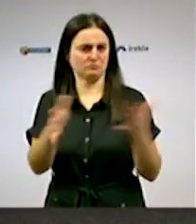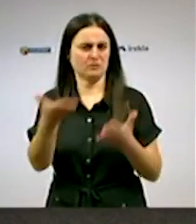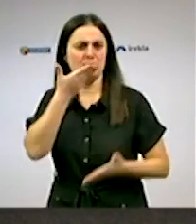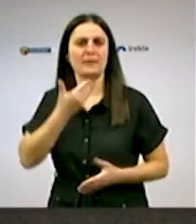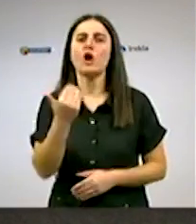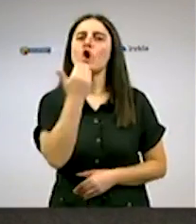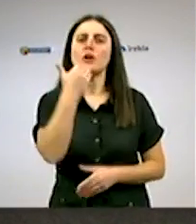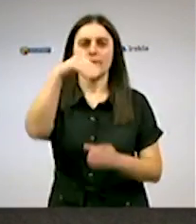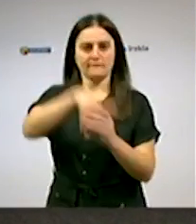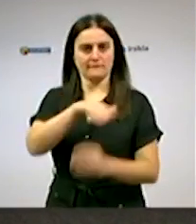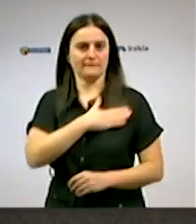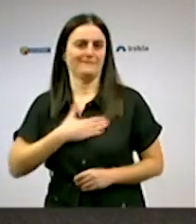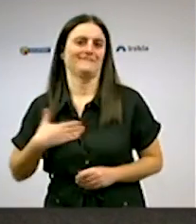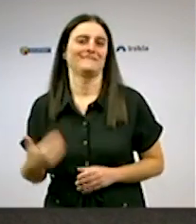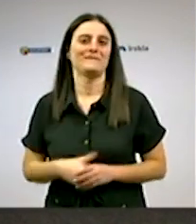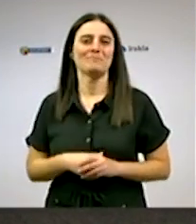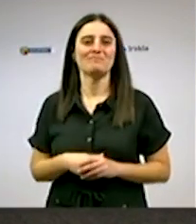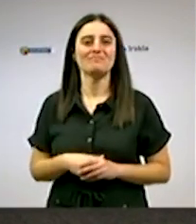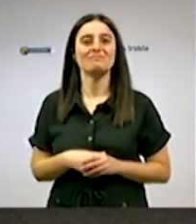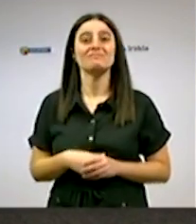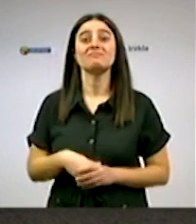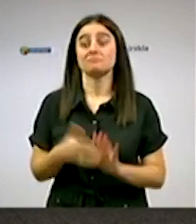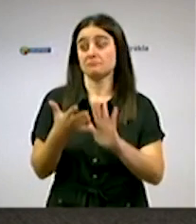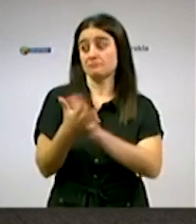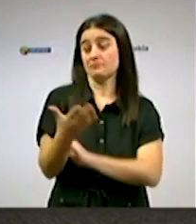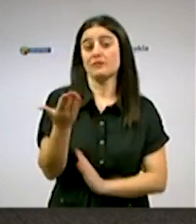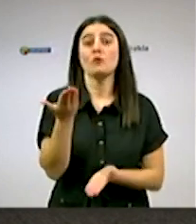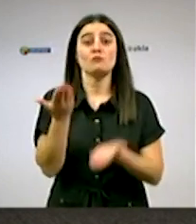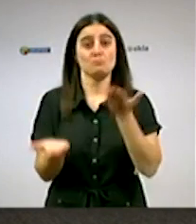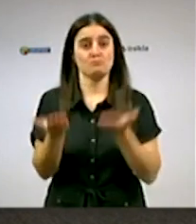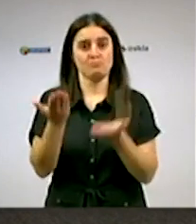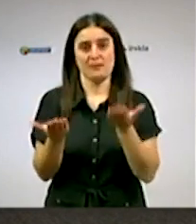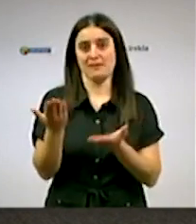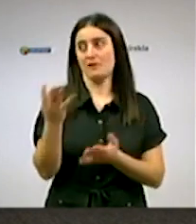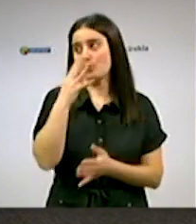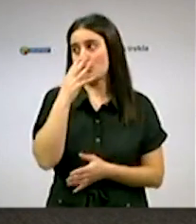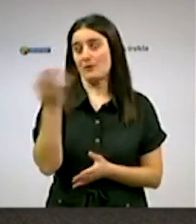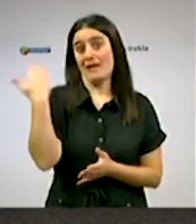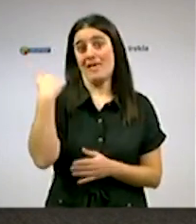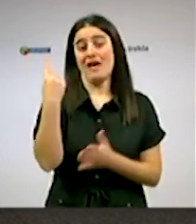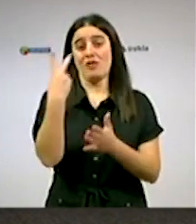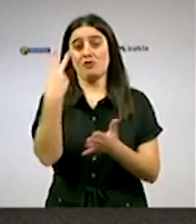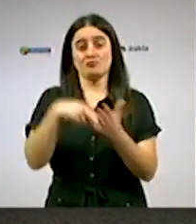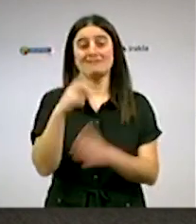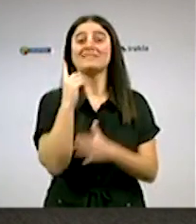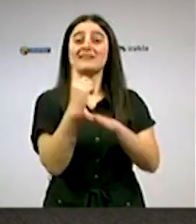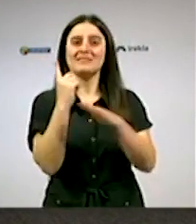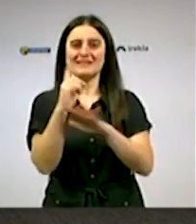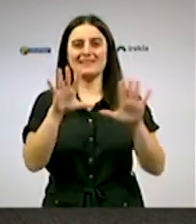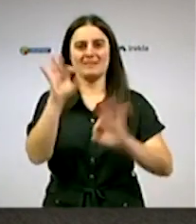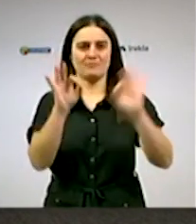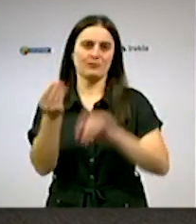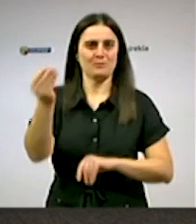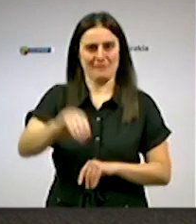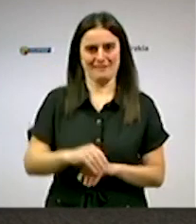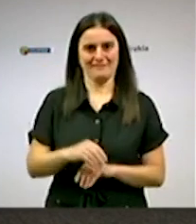correo. Es también un 10% más que en 2016. Las últimas elecciones